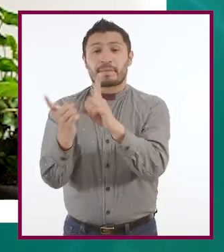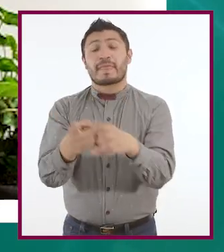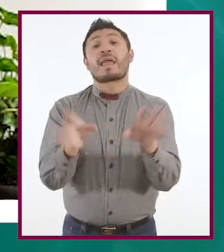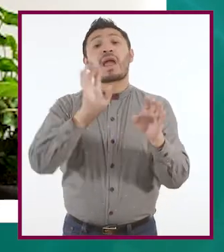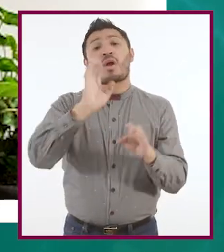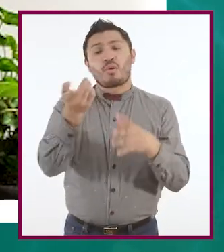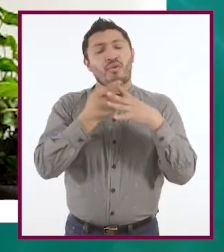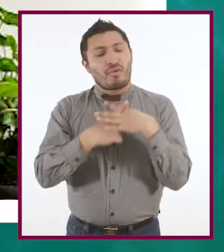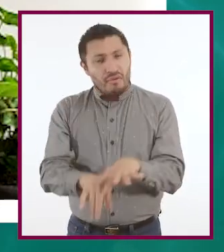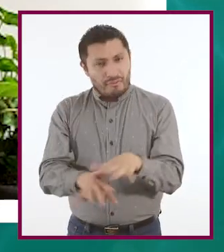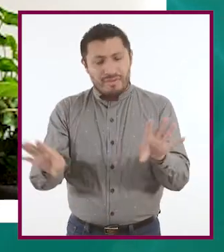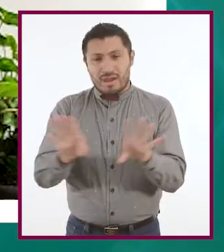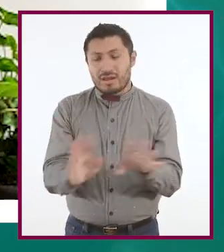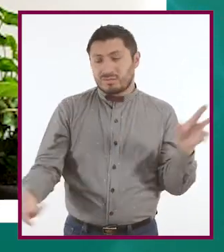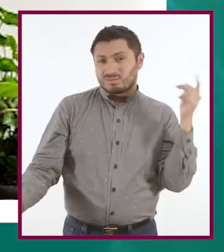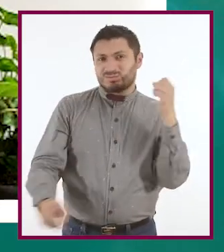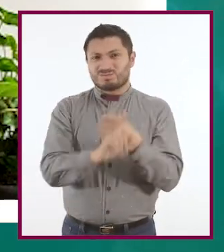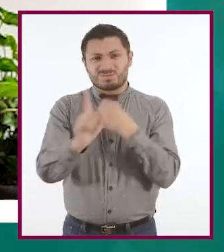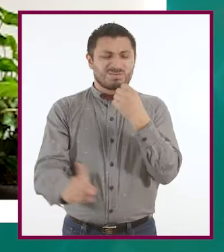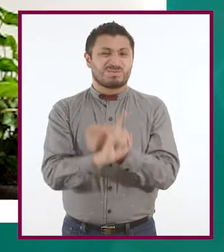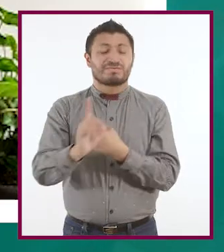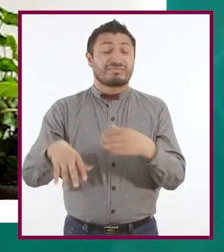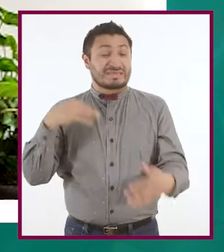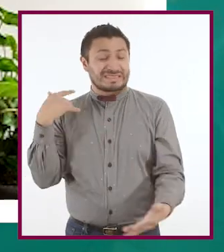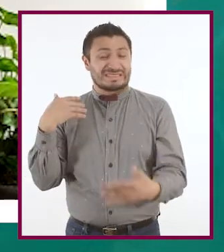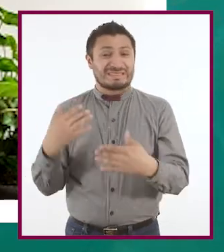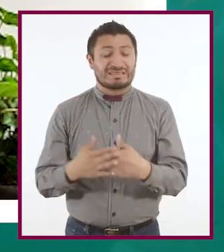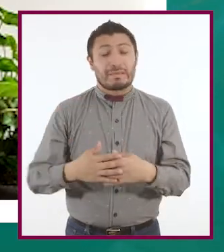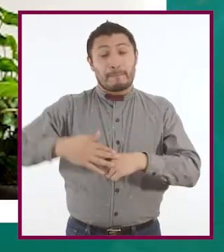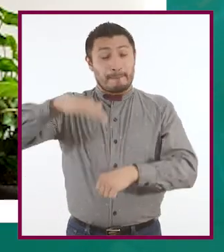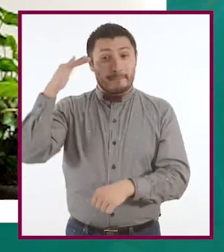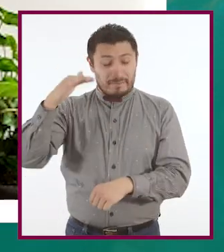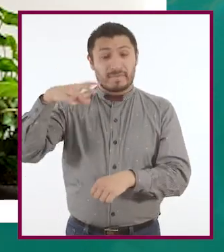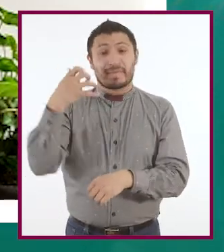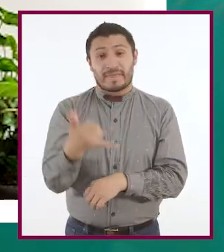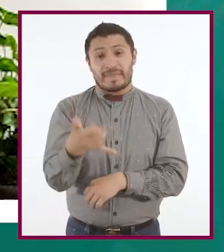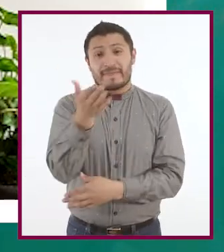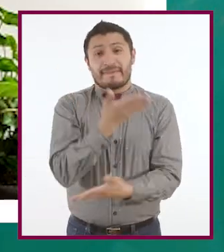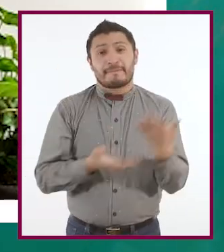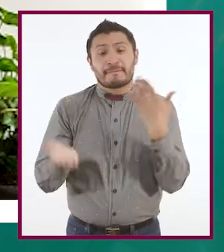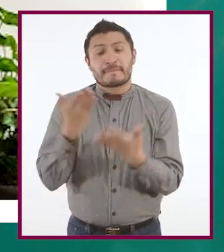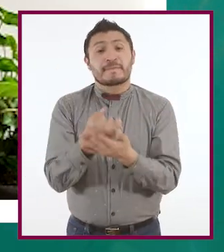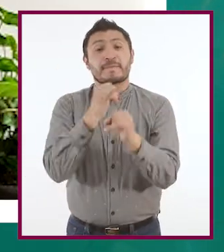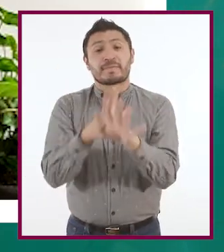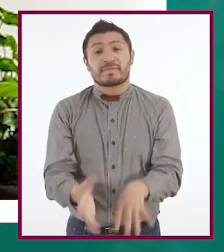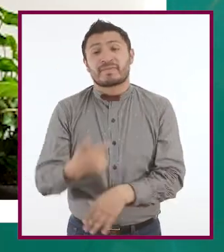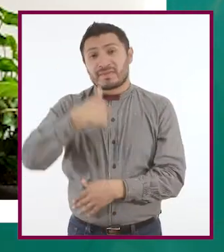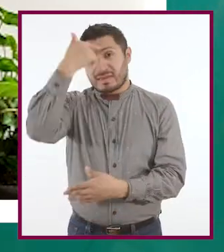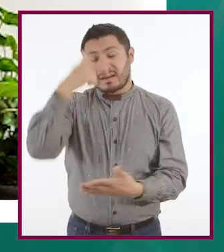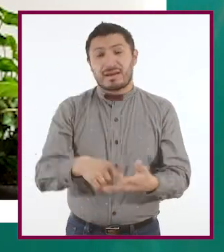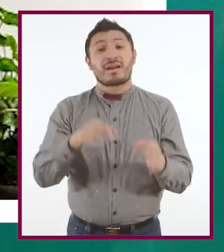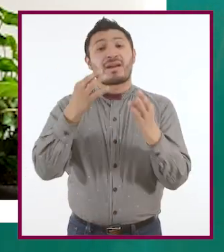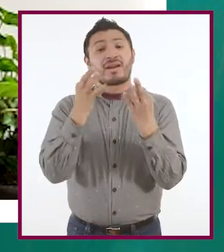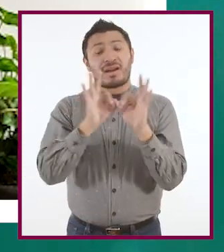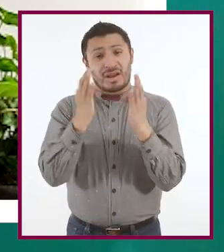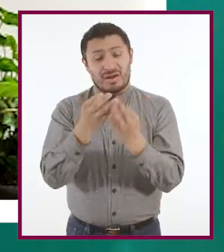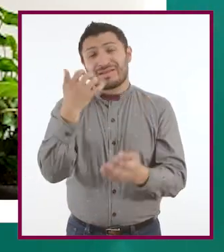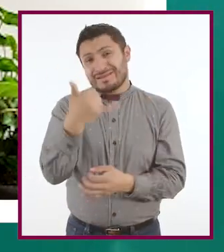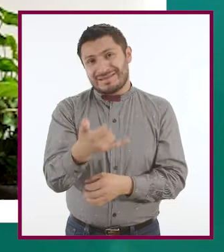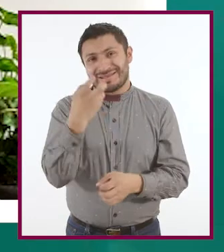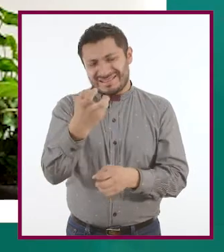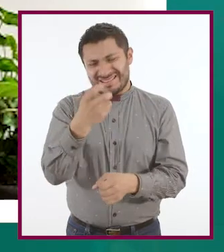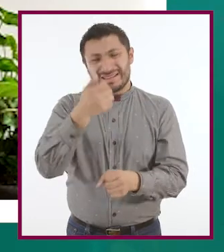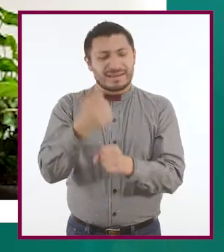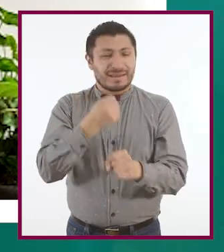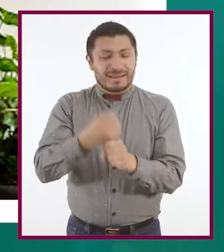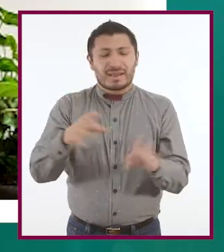empieza a haber una fricción más allá y compartirles información. Me parece que estas prácticas, la mayoría de las veces,